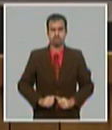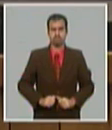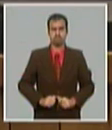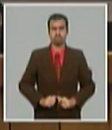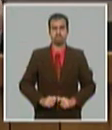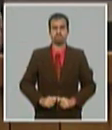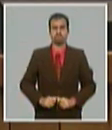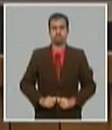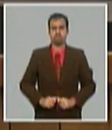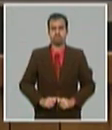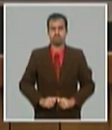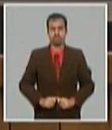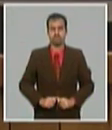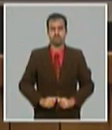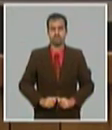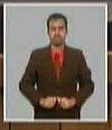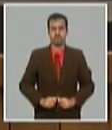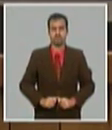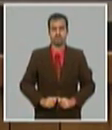entonces voy